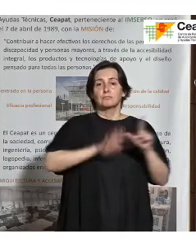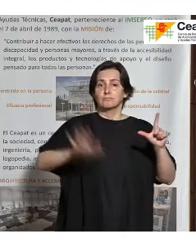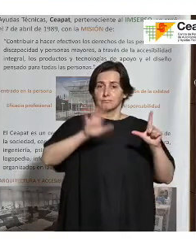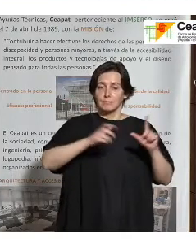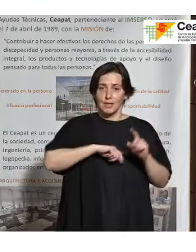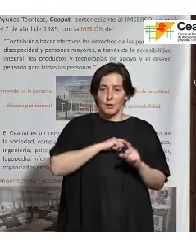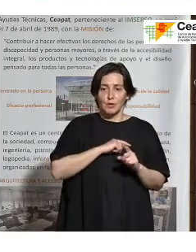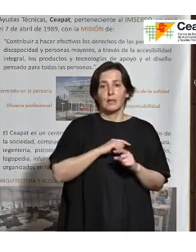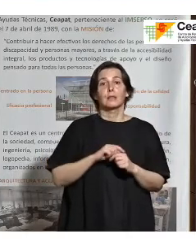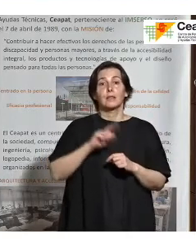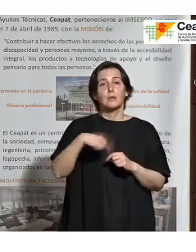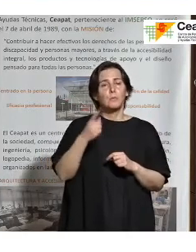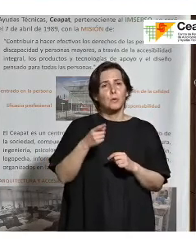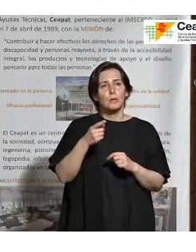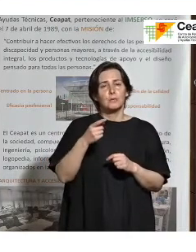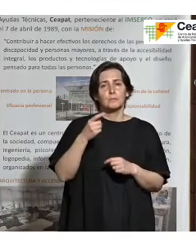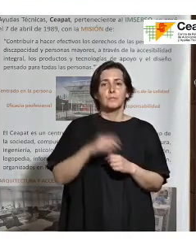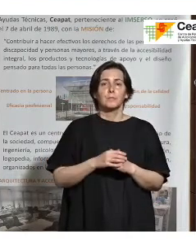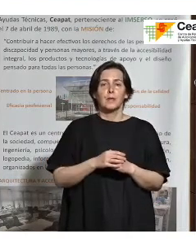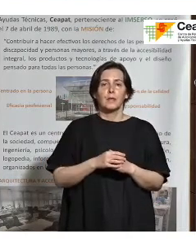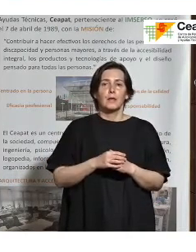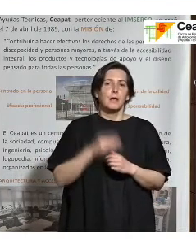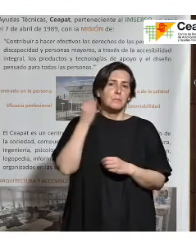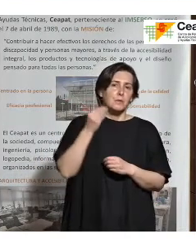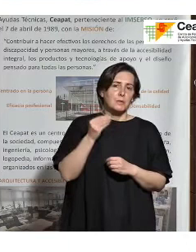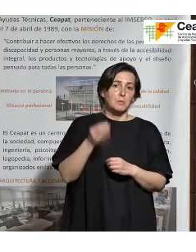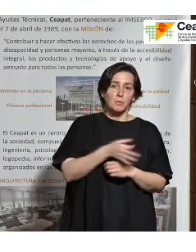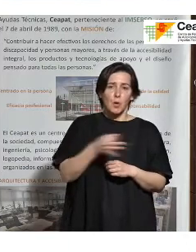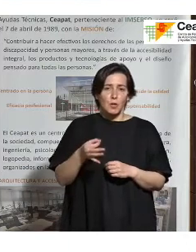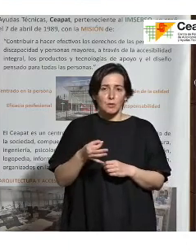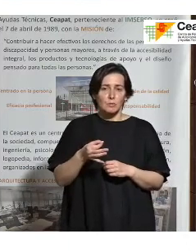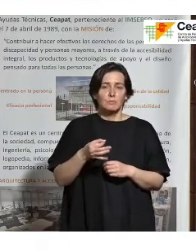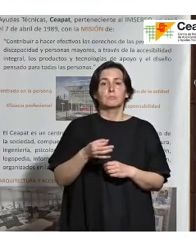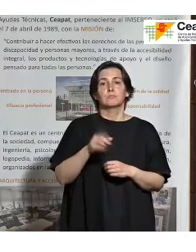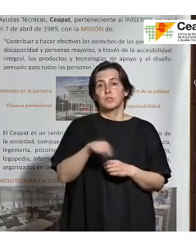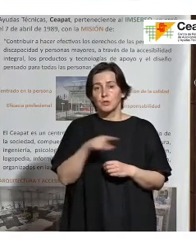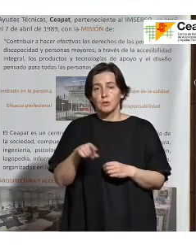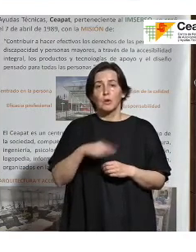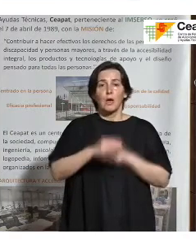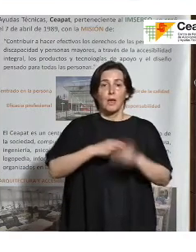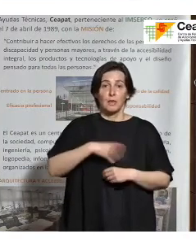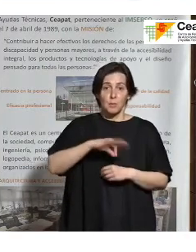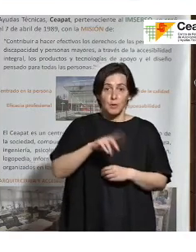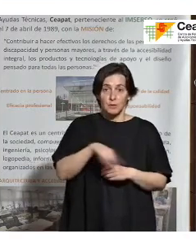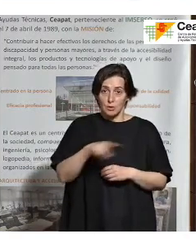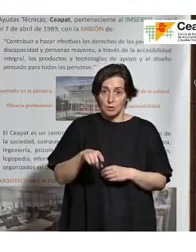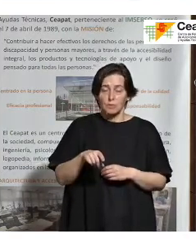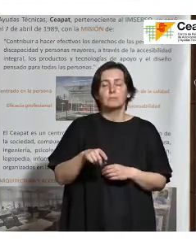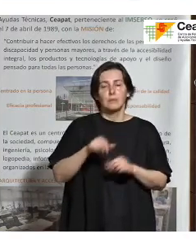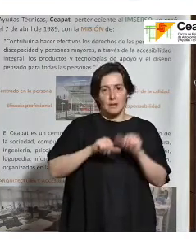Evaluamos, hacemos una toma en consideración cuando hemos dicho que nos parece correcto, esto se puede hacer, vamos a empezar a trabajar.